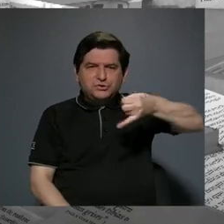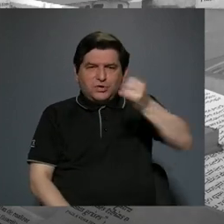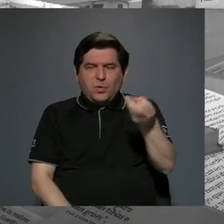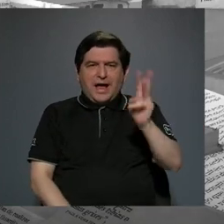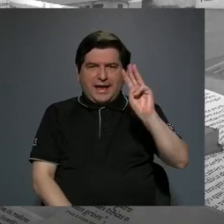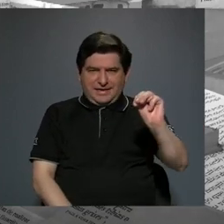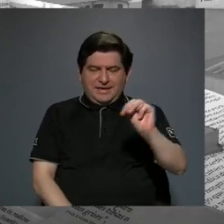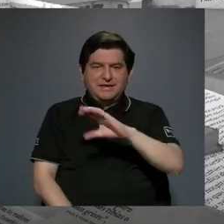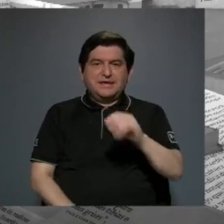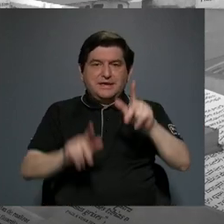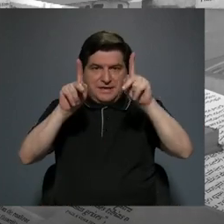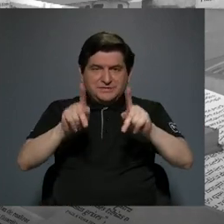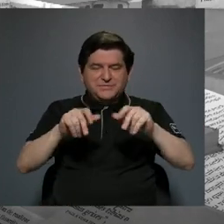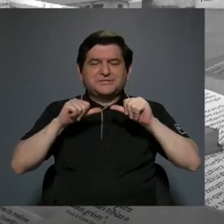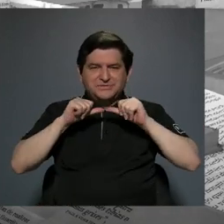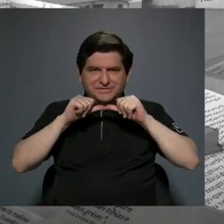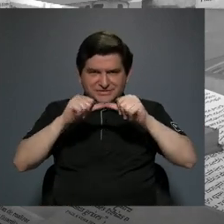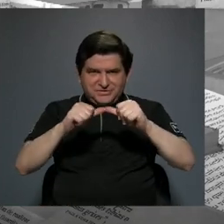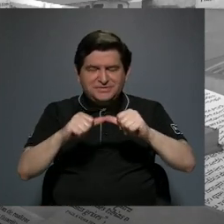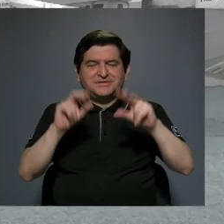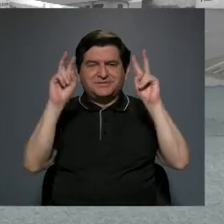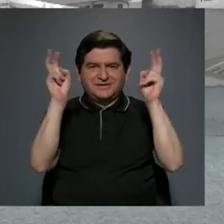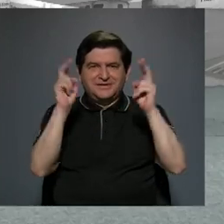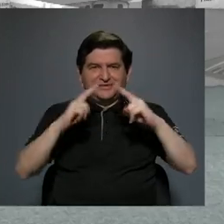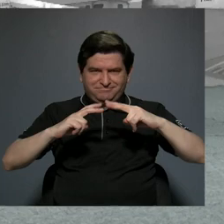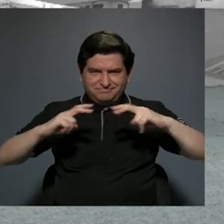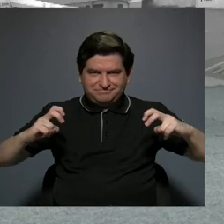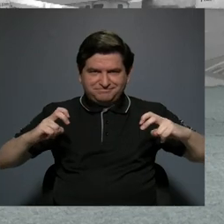Joaquín y público, estamos de regreso con el tema.